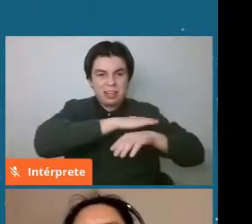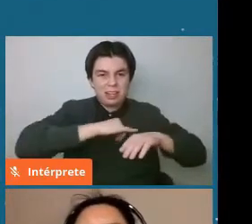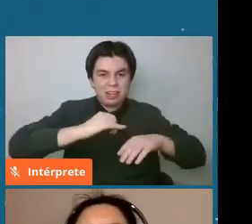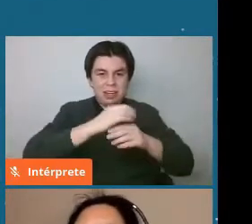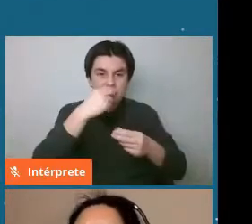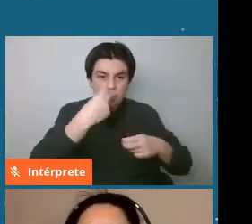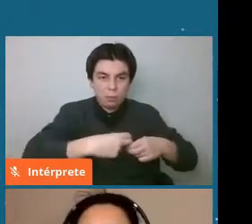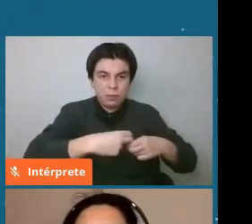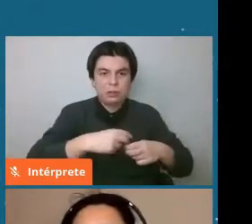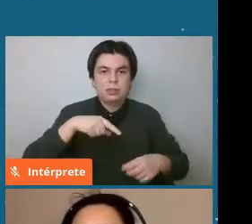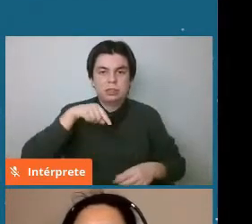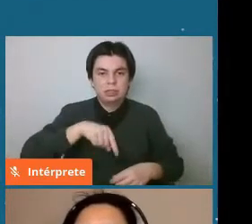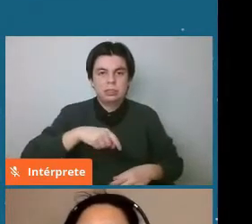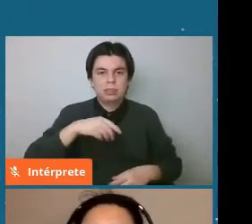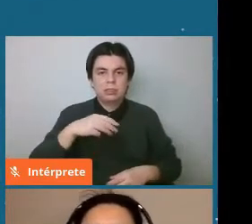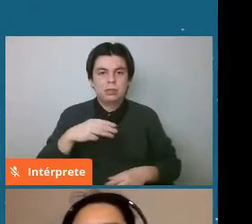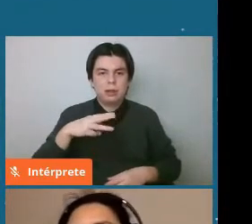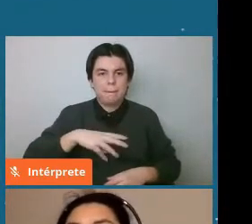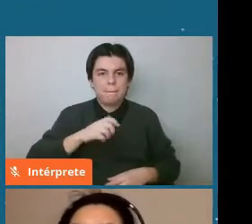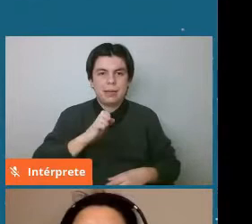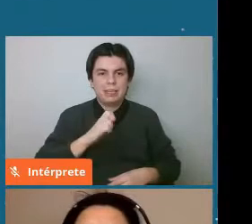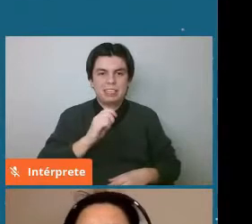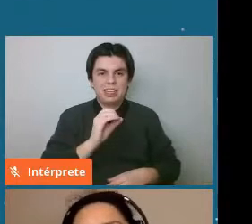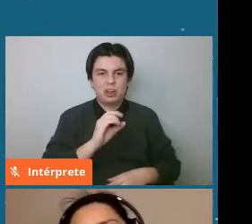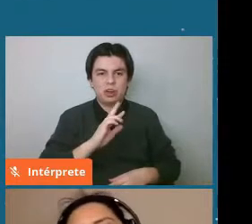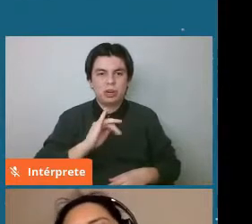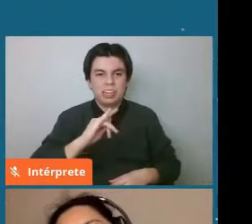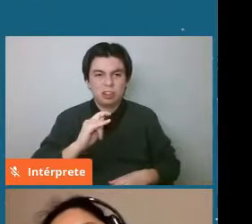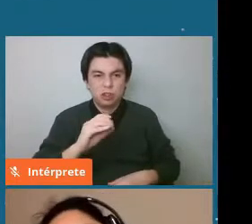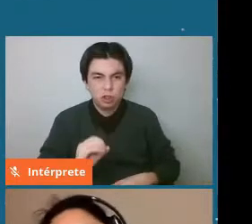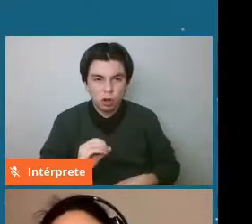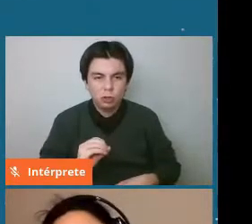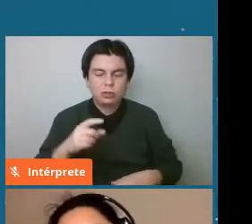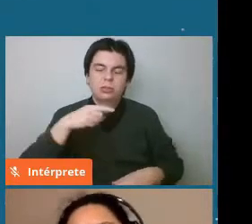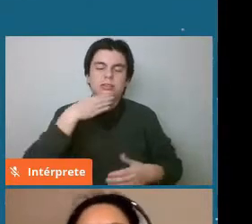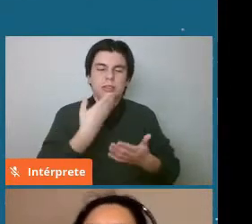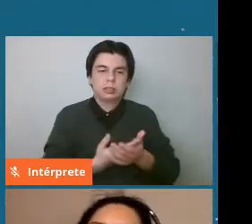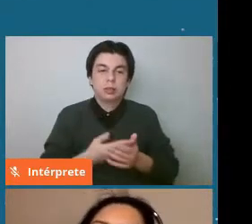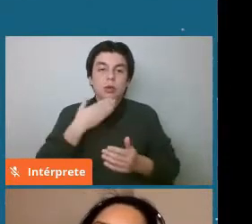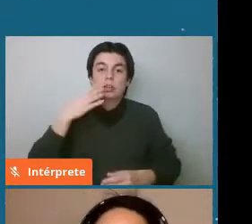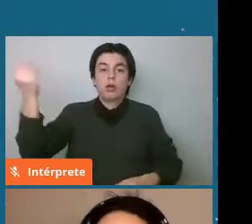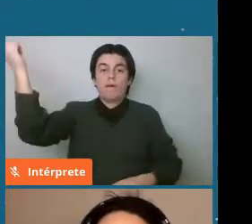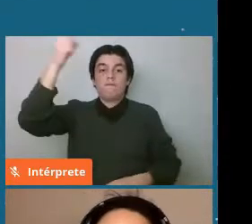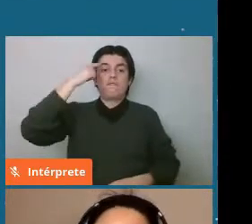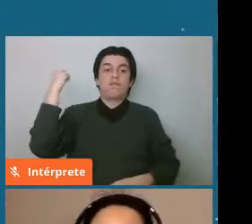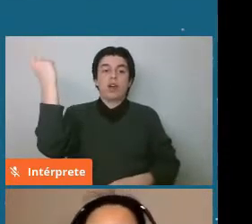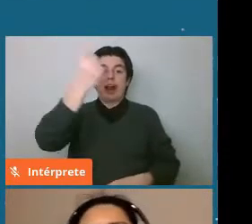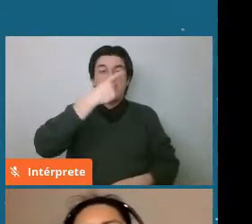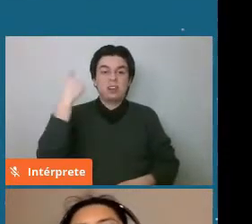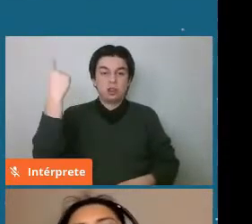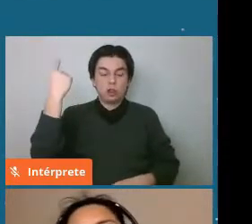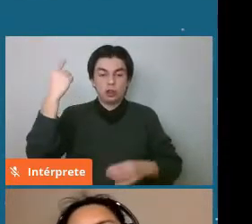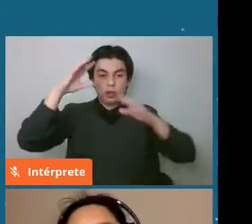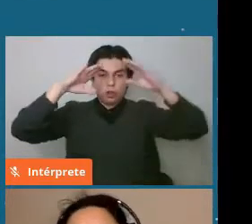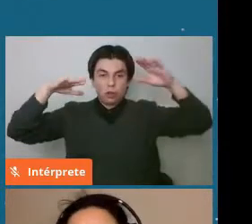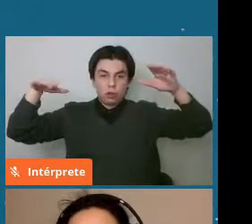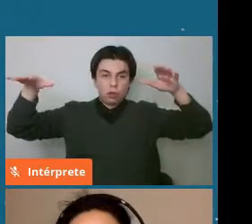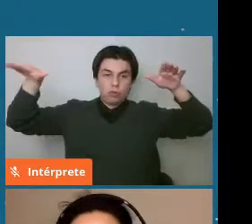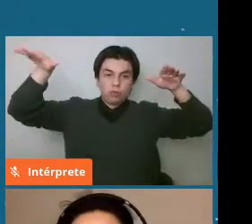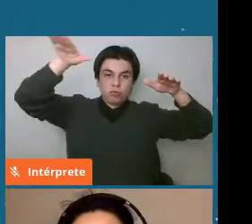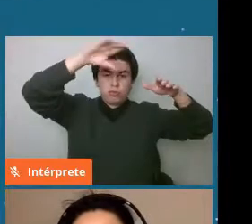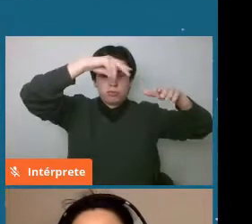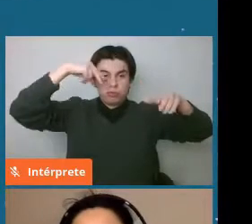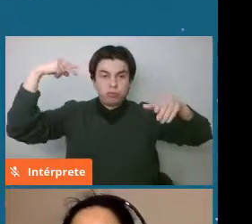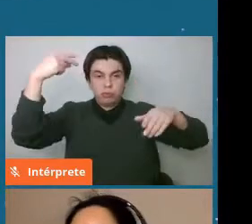la Tierra. Así que no vuelvan a decir que vieron un meteorito volando, porque lo que están viendo cuando está volando no es un meteorito, sino que un